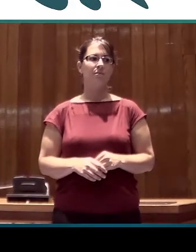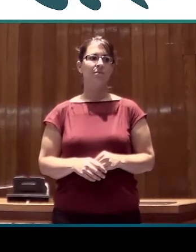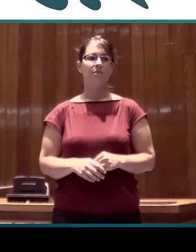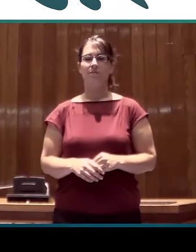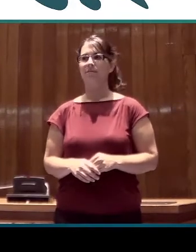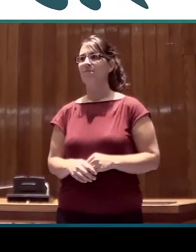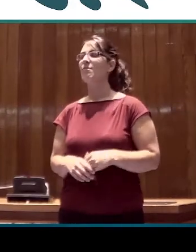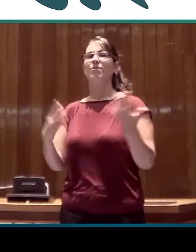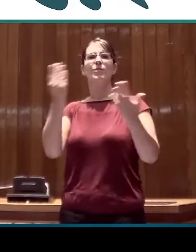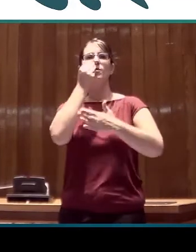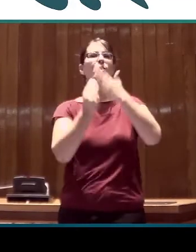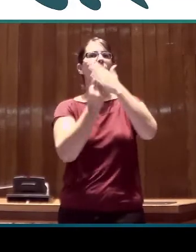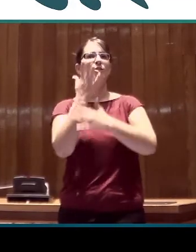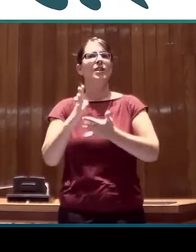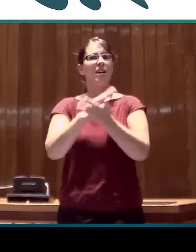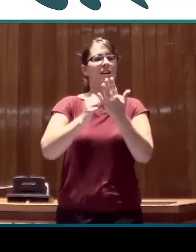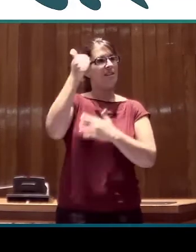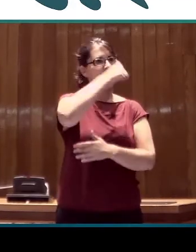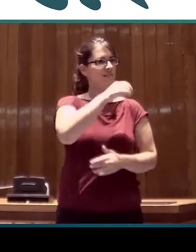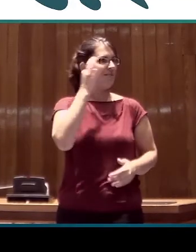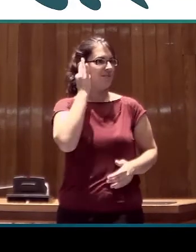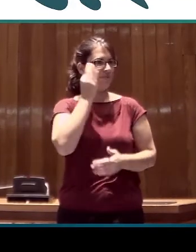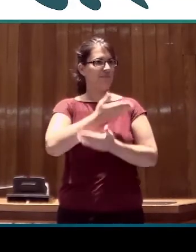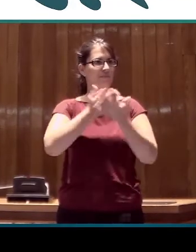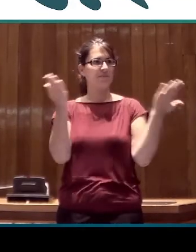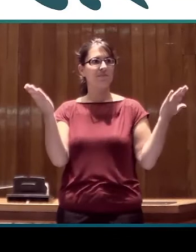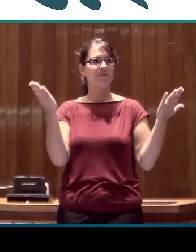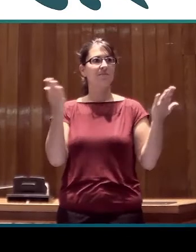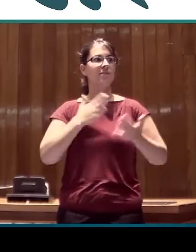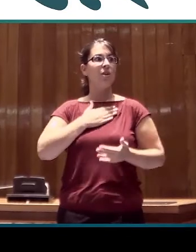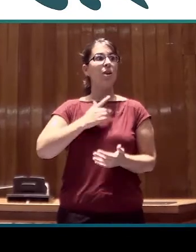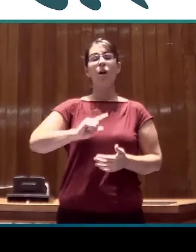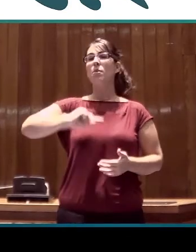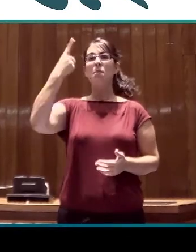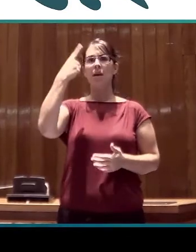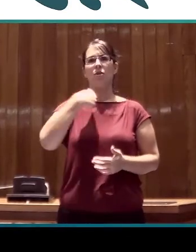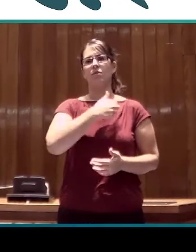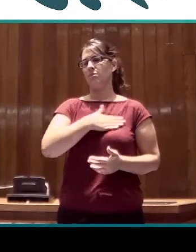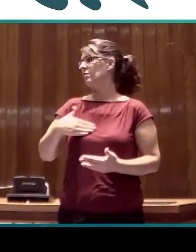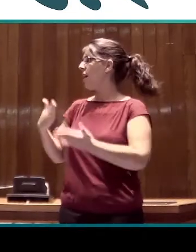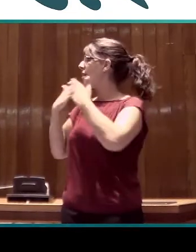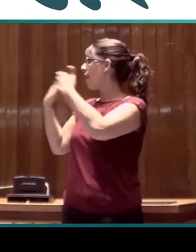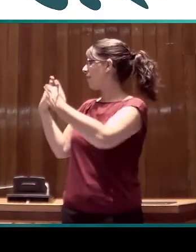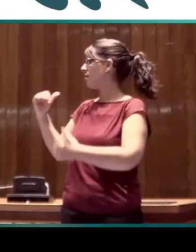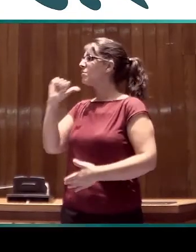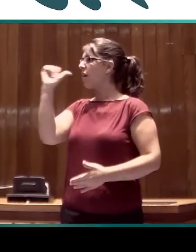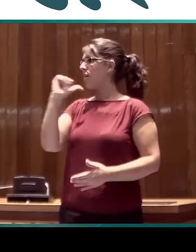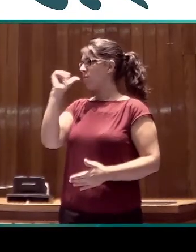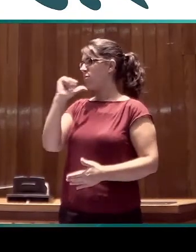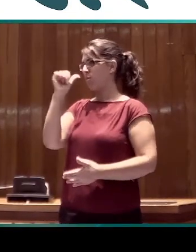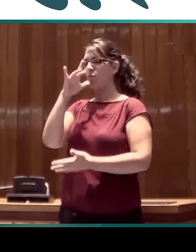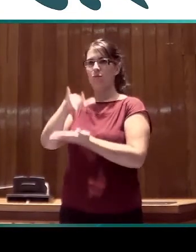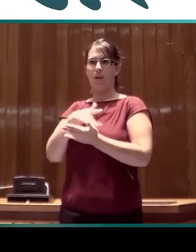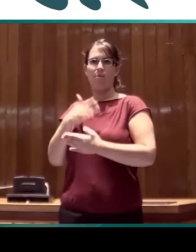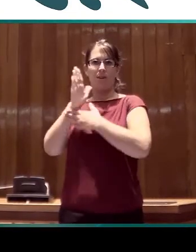Bueno, muy buenos días a todos y a todas. En primer lugar, agradecer a Mariluz por su presentación, siempre tan